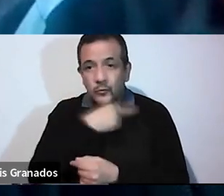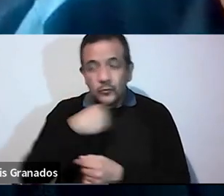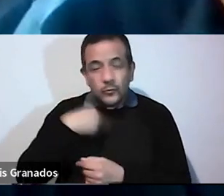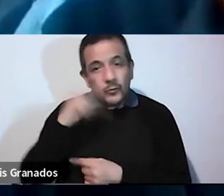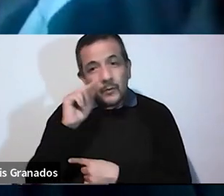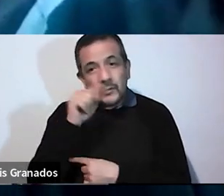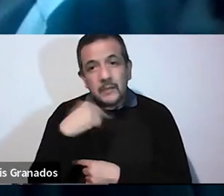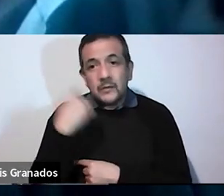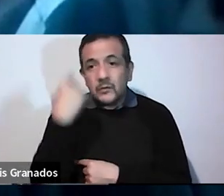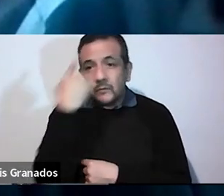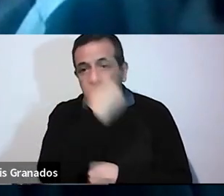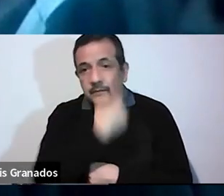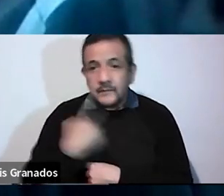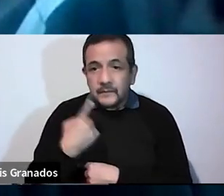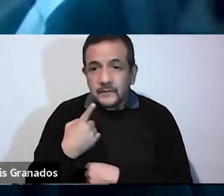ternura,